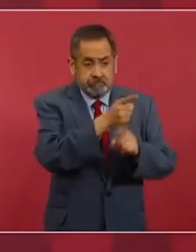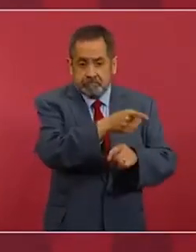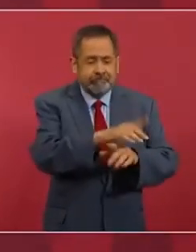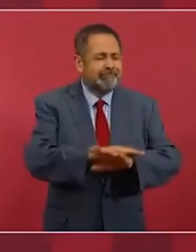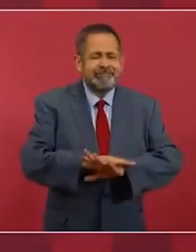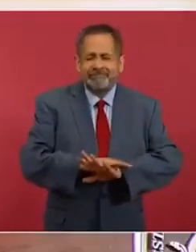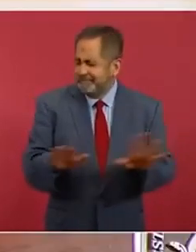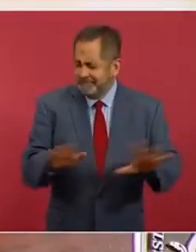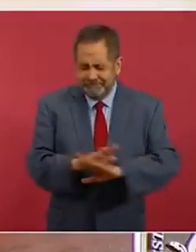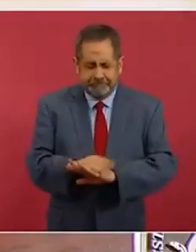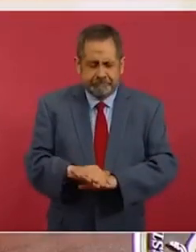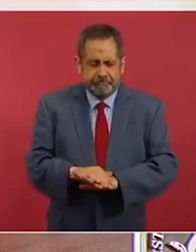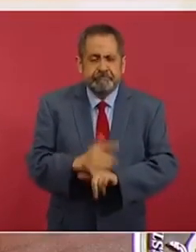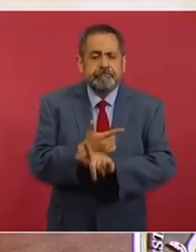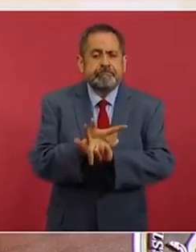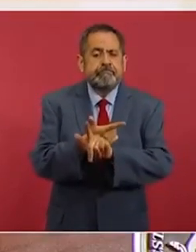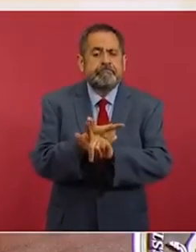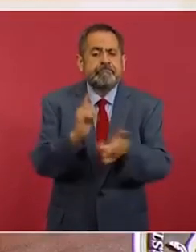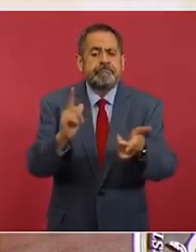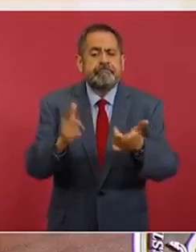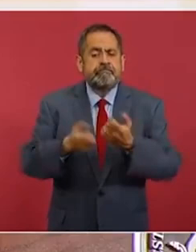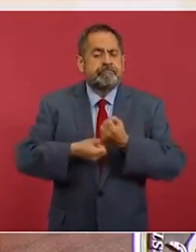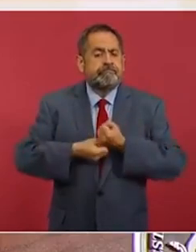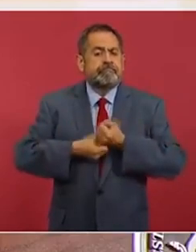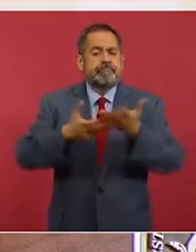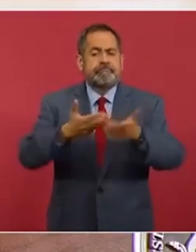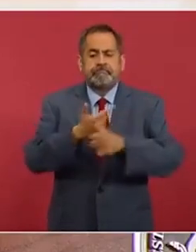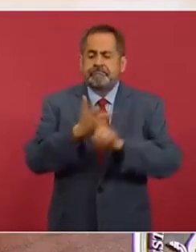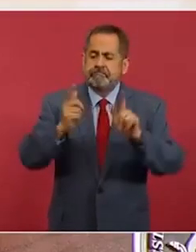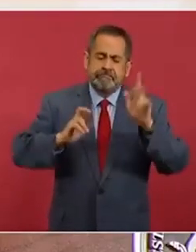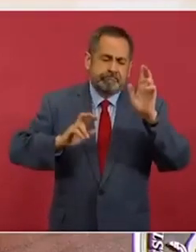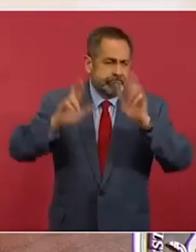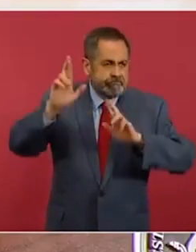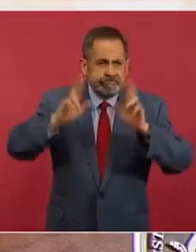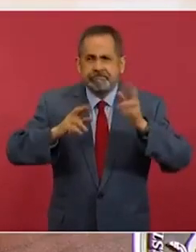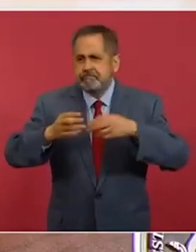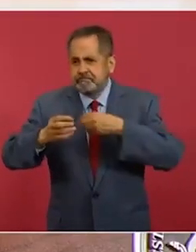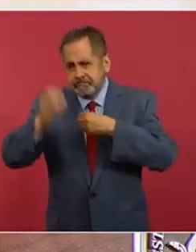libertad y es muy bueno el debate,